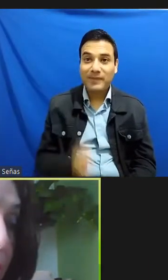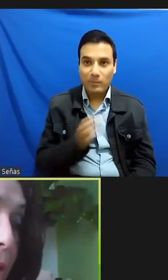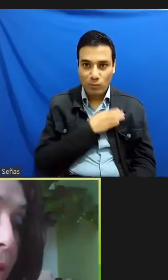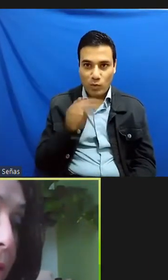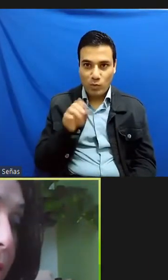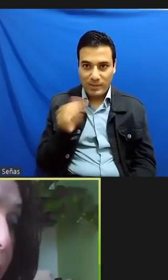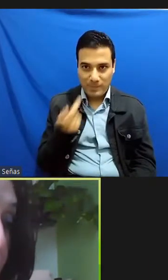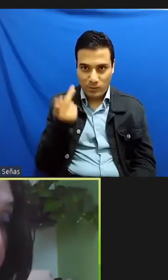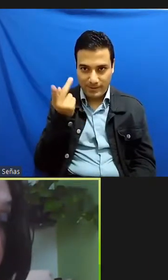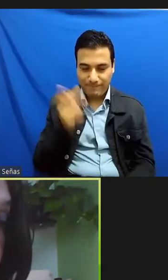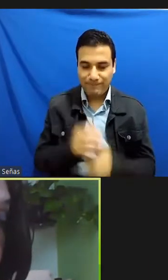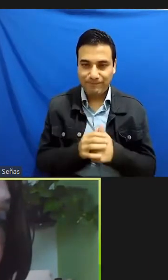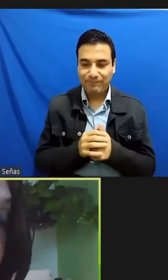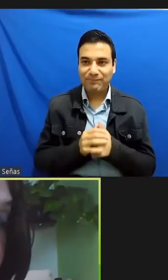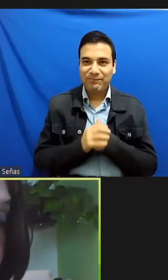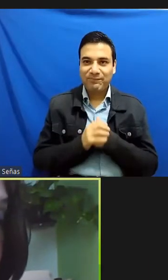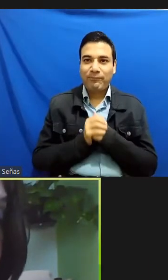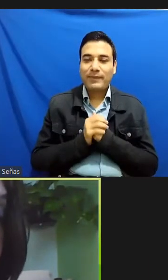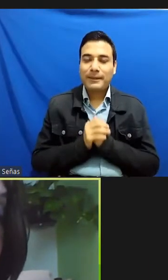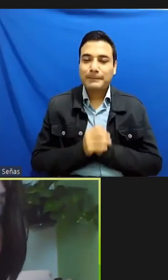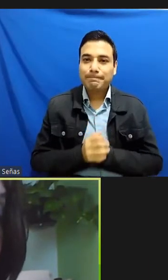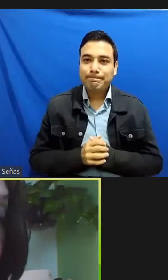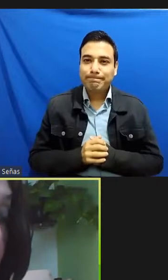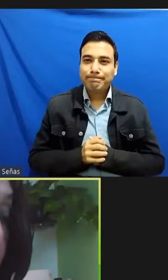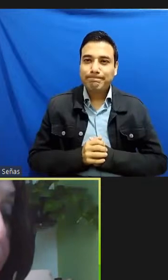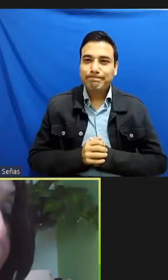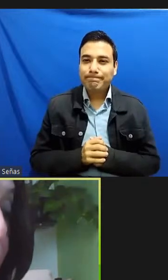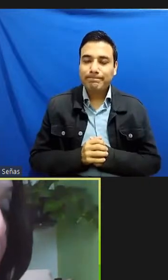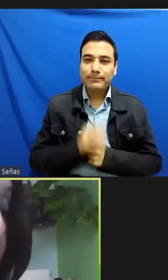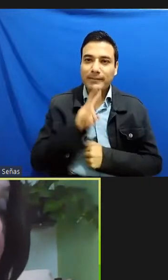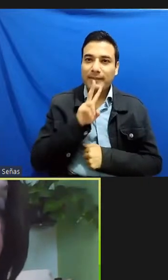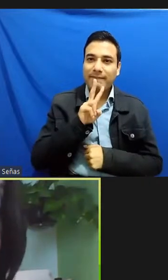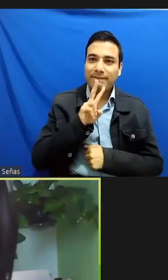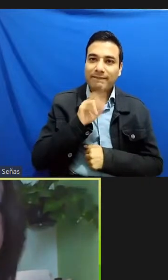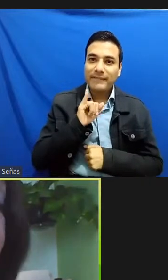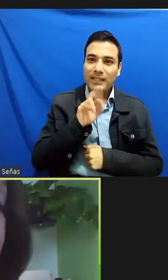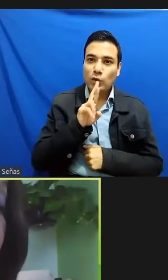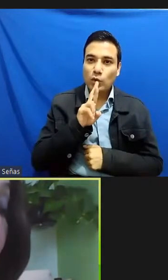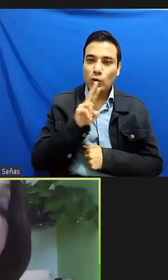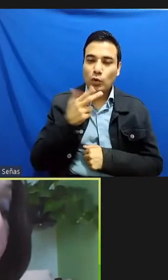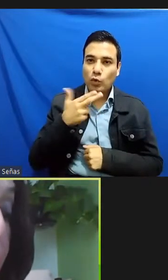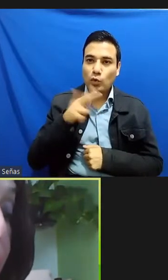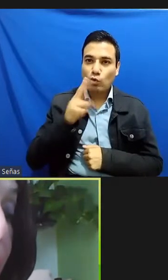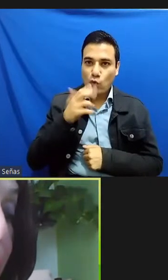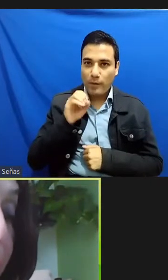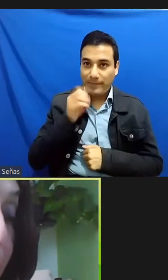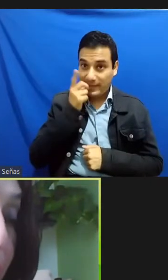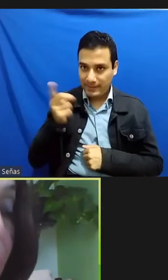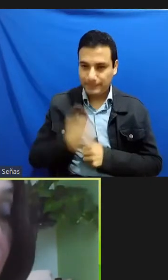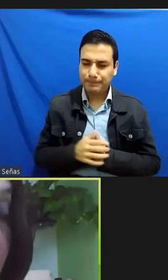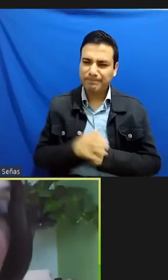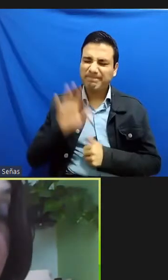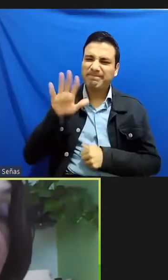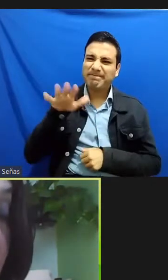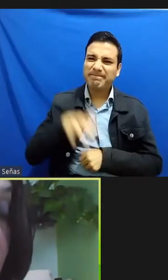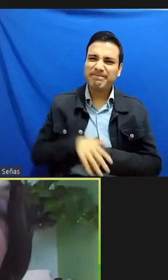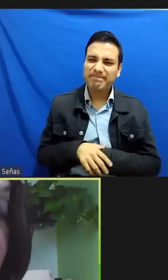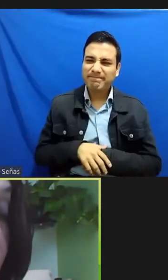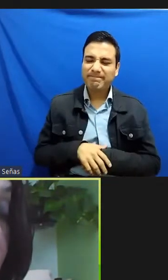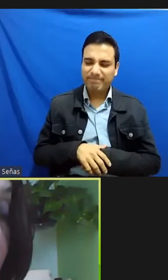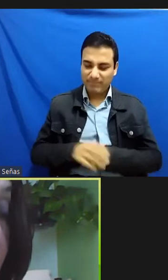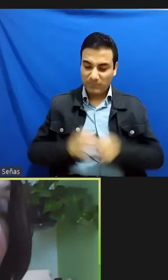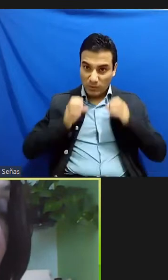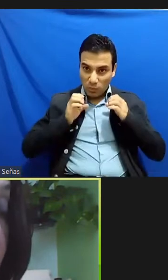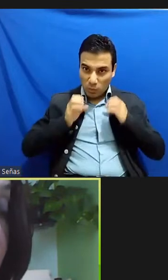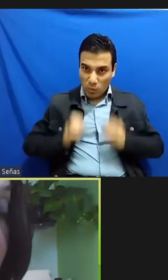relacionada de Víctor Hugo dice ¿cuál es el papel del cuerpo lisiado